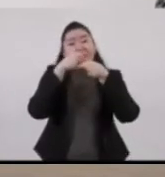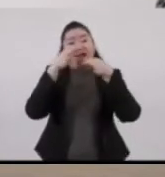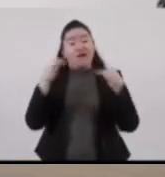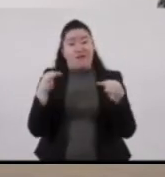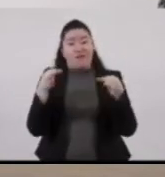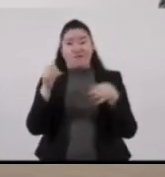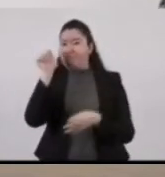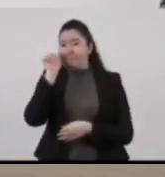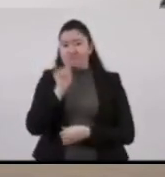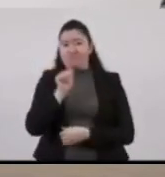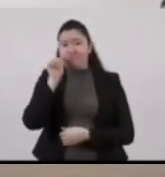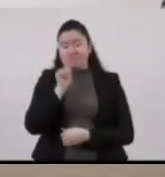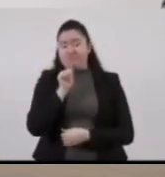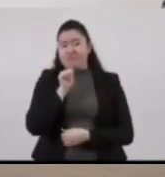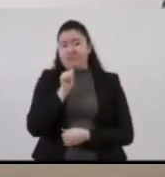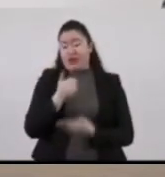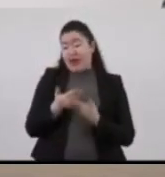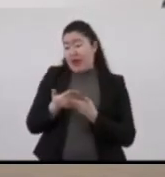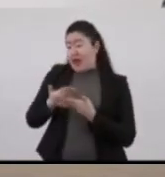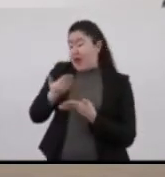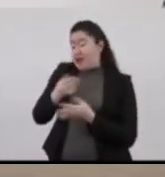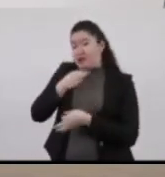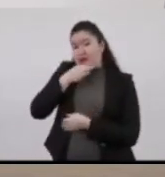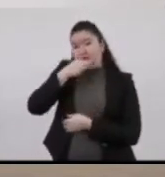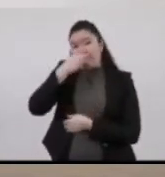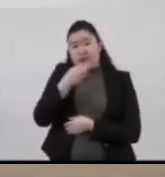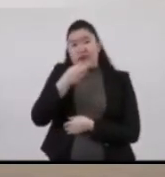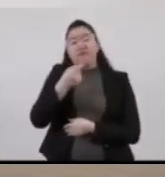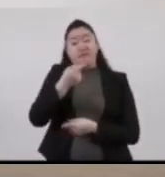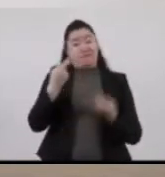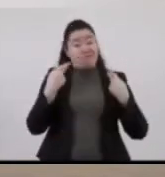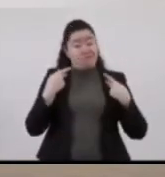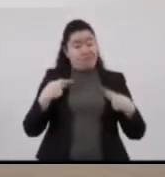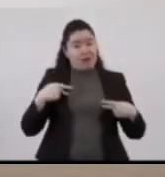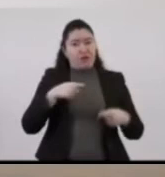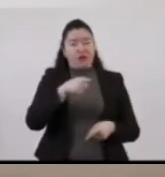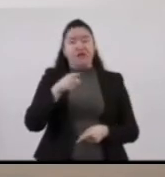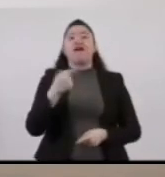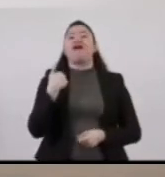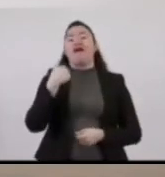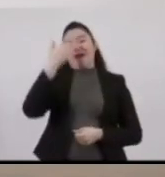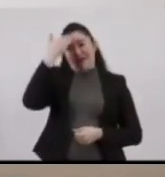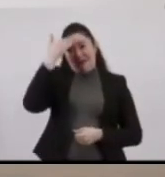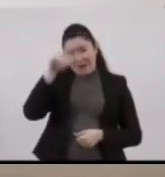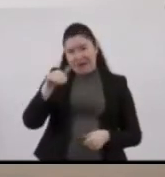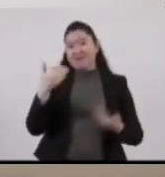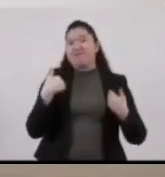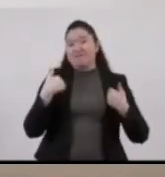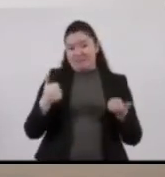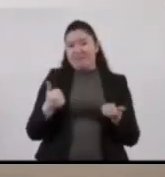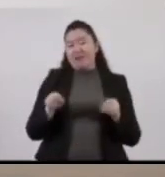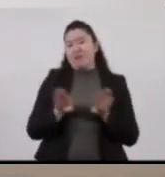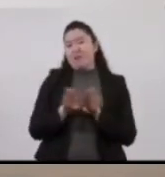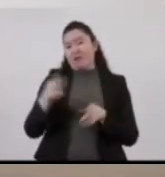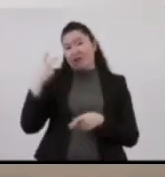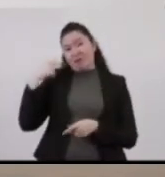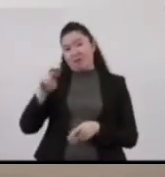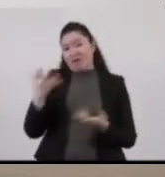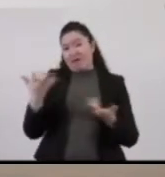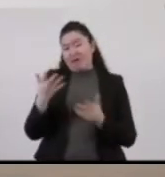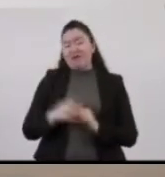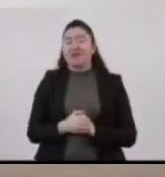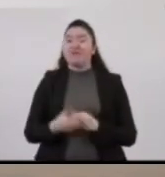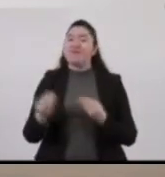anunciando con tiempo anticipado para que las personas puedan adaptar sus viajes. muchas gracias